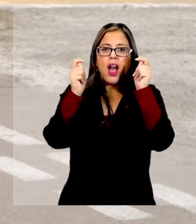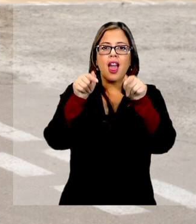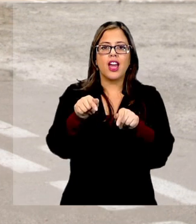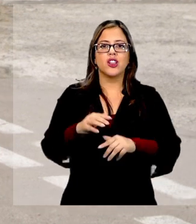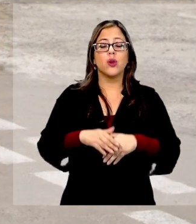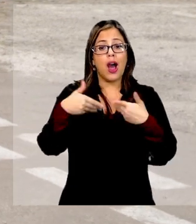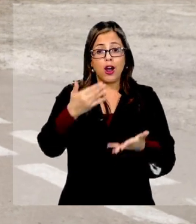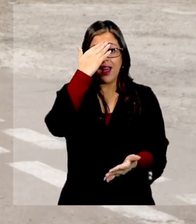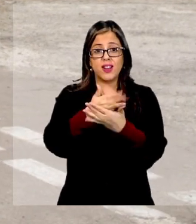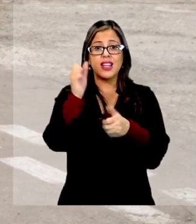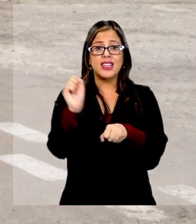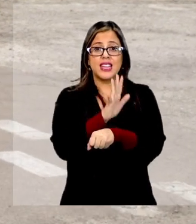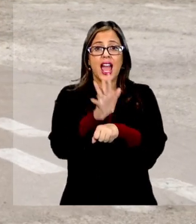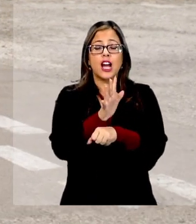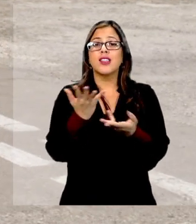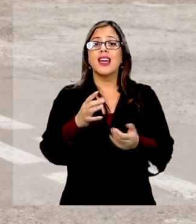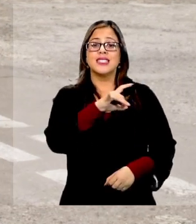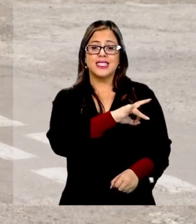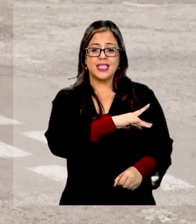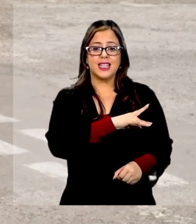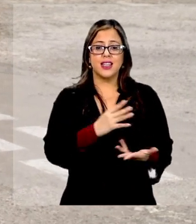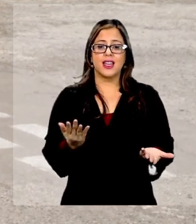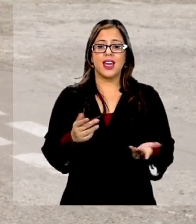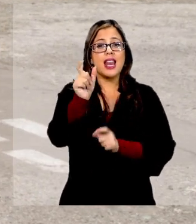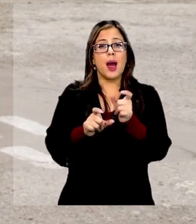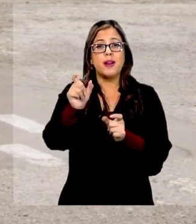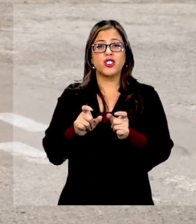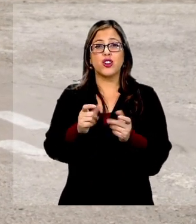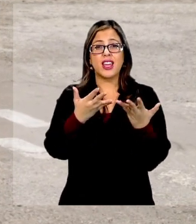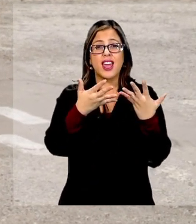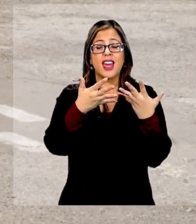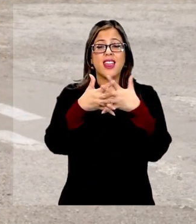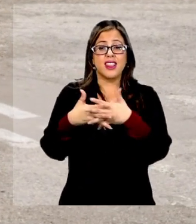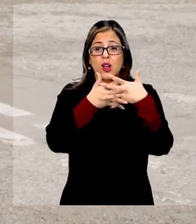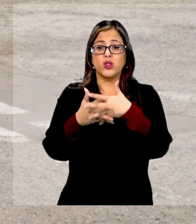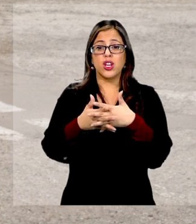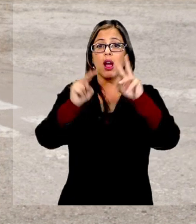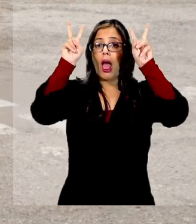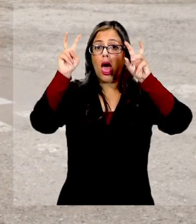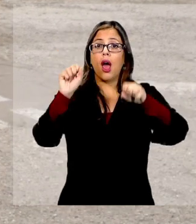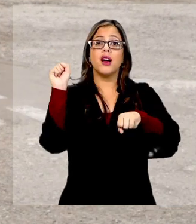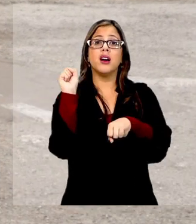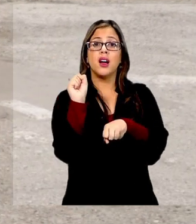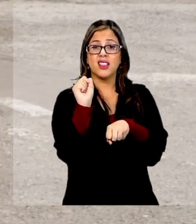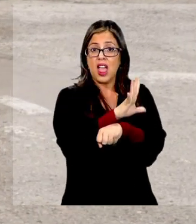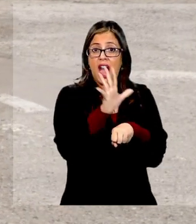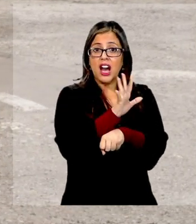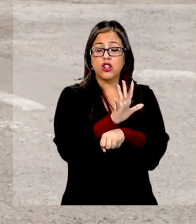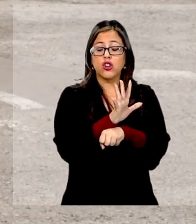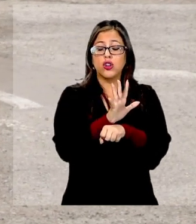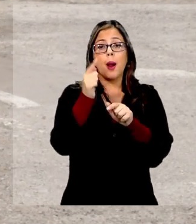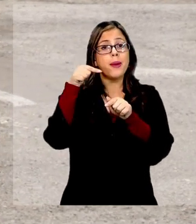Bueno, estamos frente al Teatro Chile, que los gringos les ponían a los cines teatro, porque es theater, ¿ya?